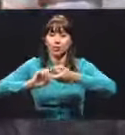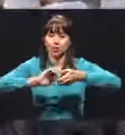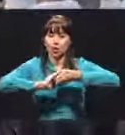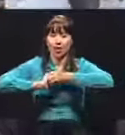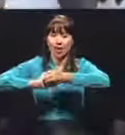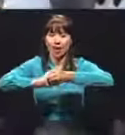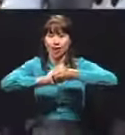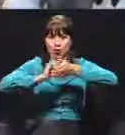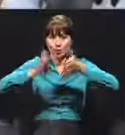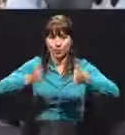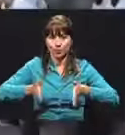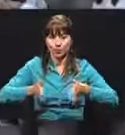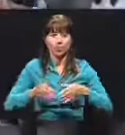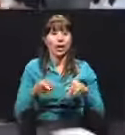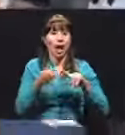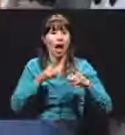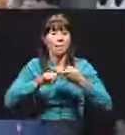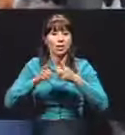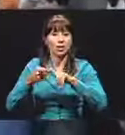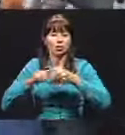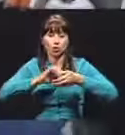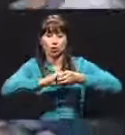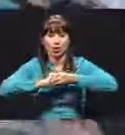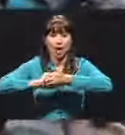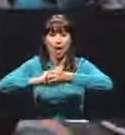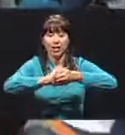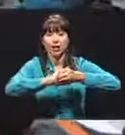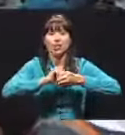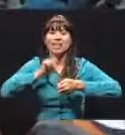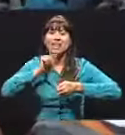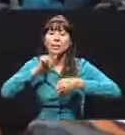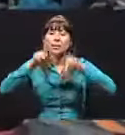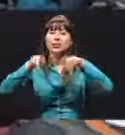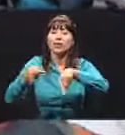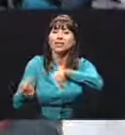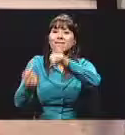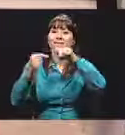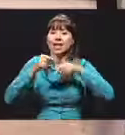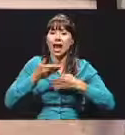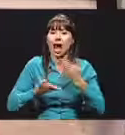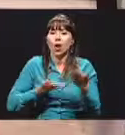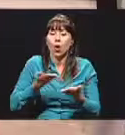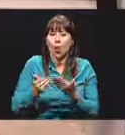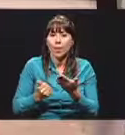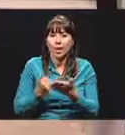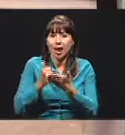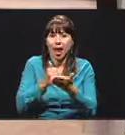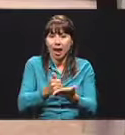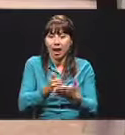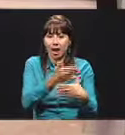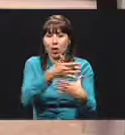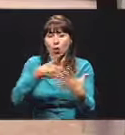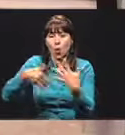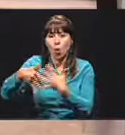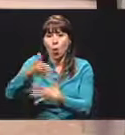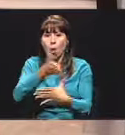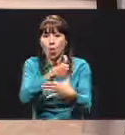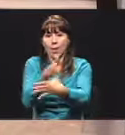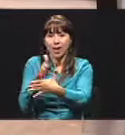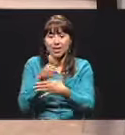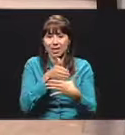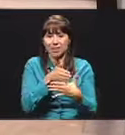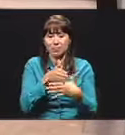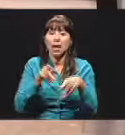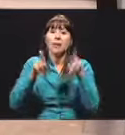Los amigos solidarios son los que vienen a cooperar. Vienen a cooperar, vienen a compartir. Entonces